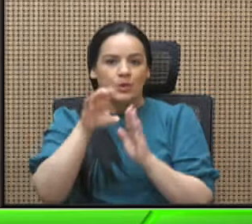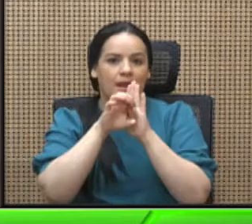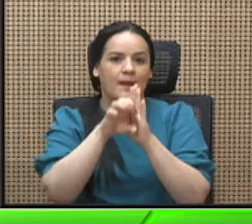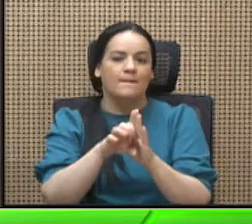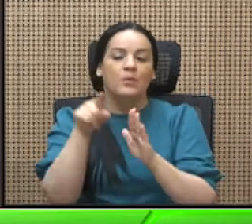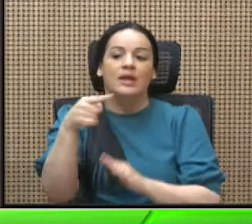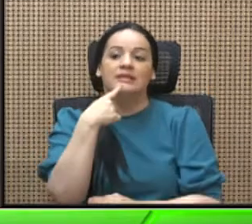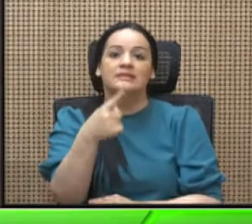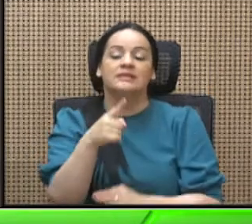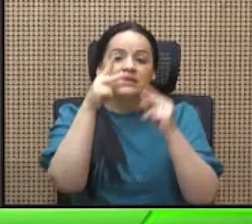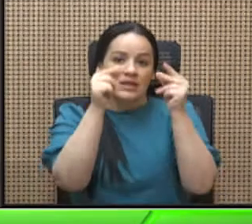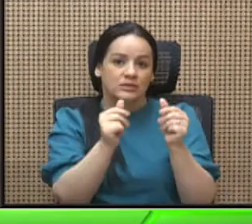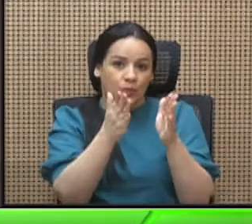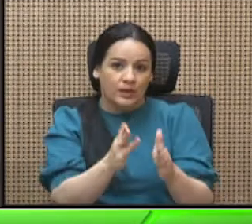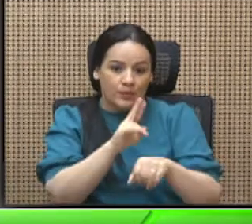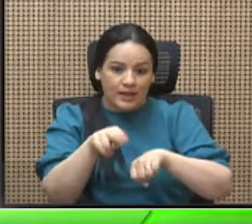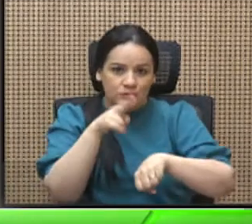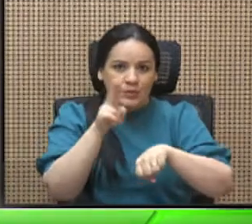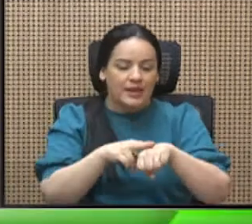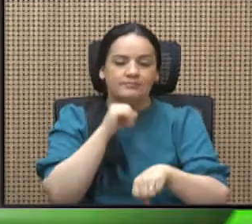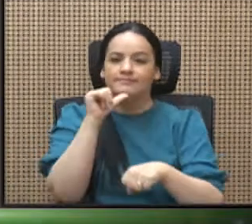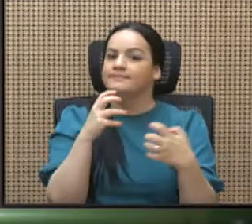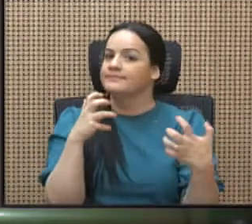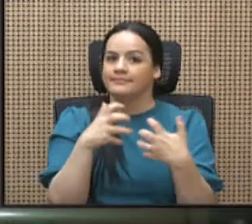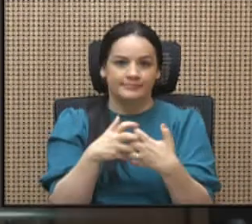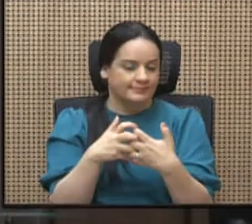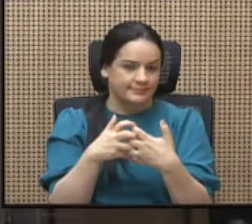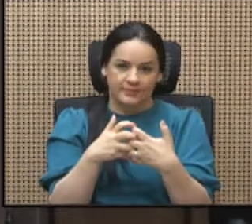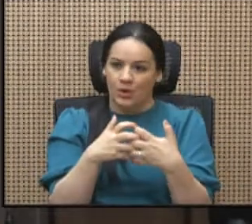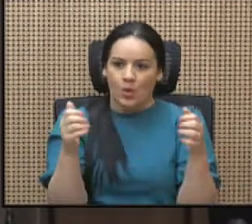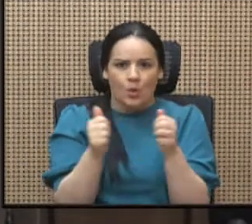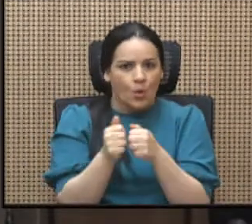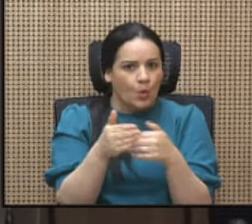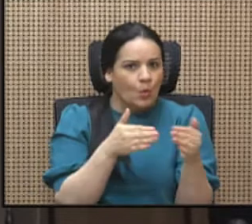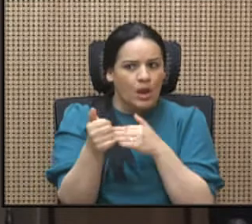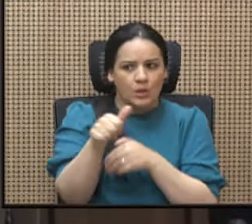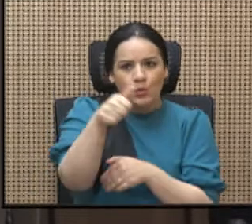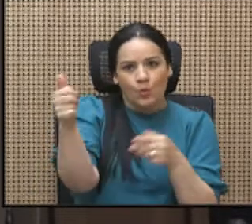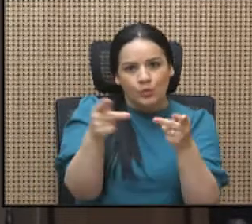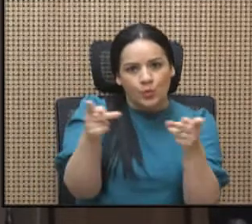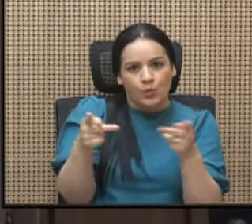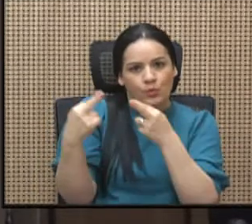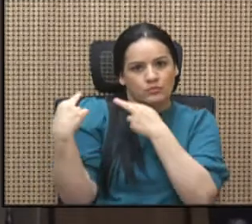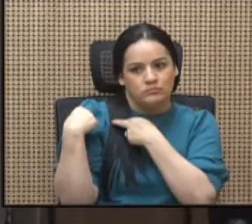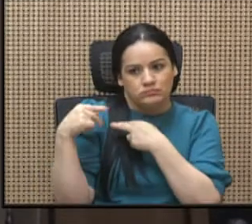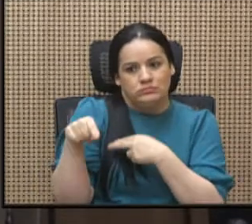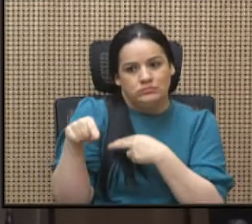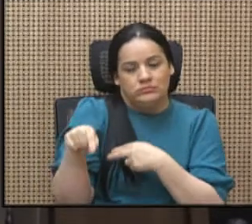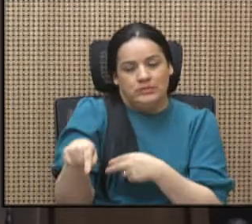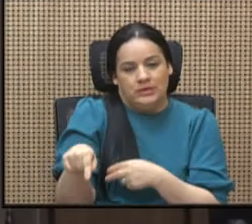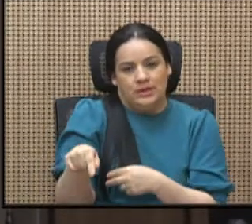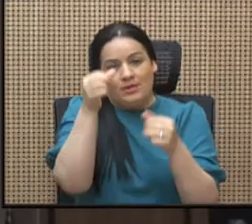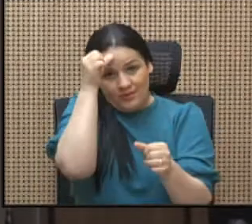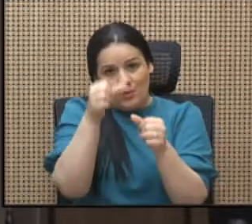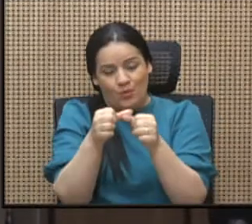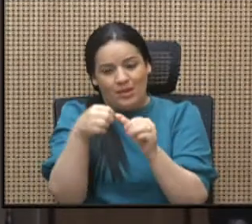que el tesorero nacional será incompatible, incompatible con cualquier otro cargo público. Recordemos que durante el hueco fiscal,